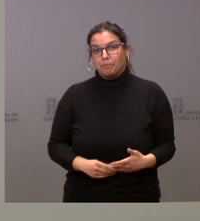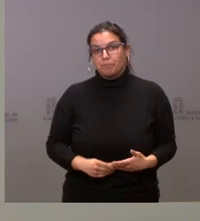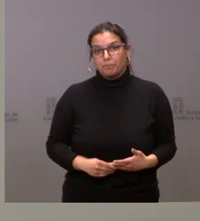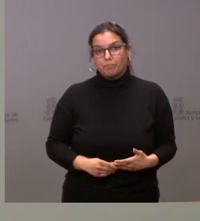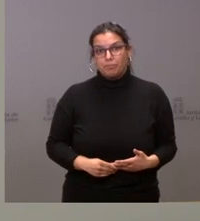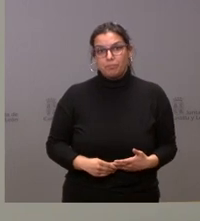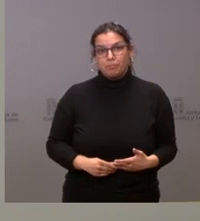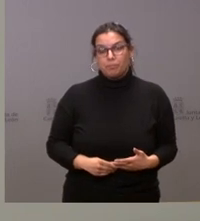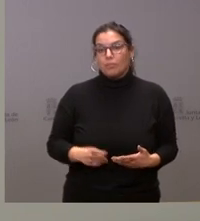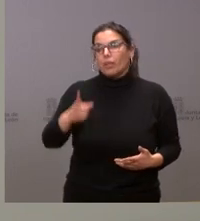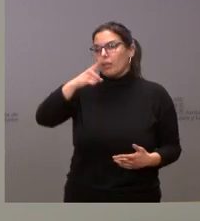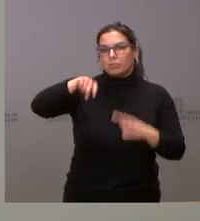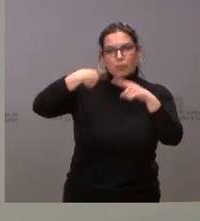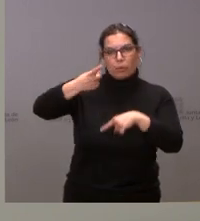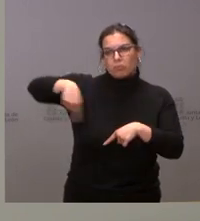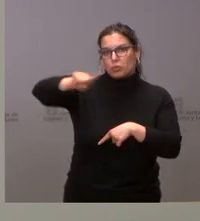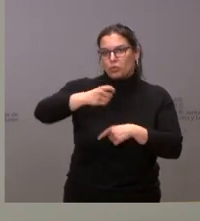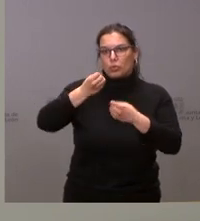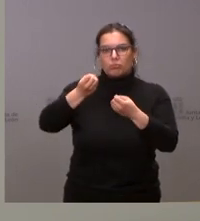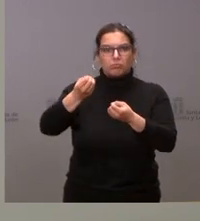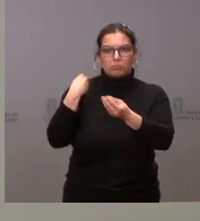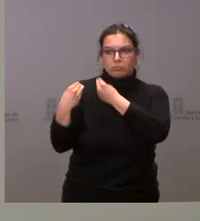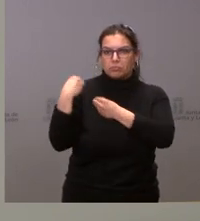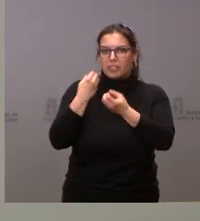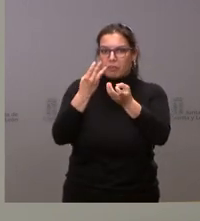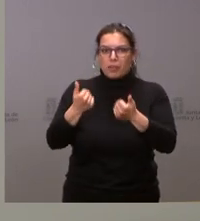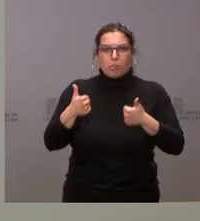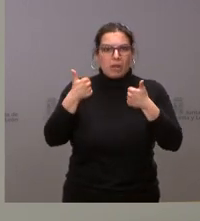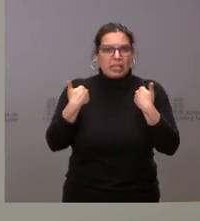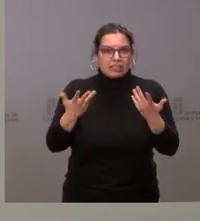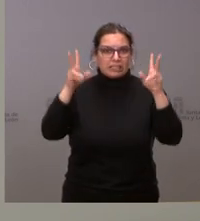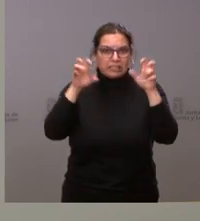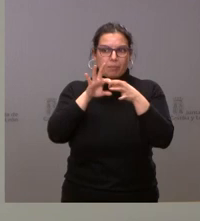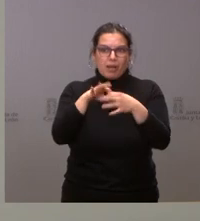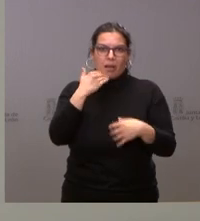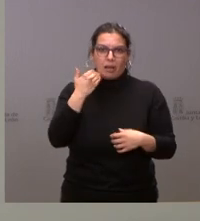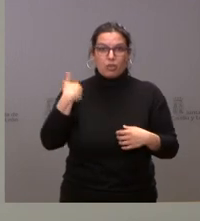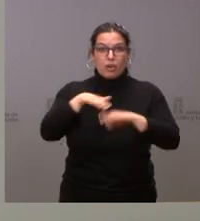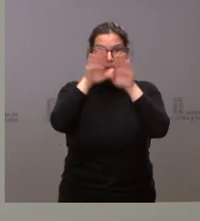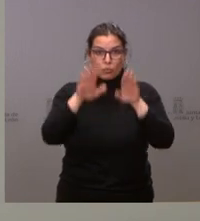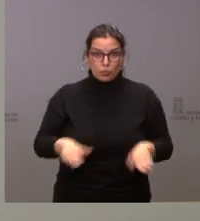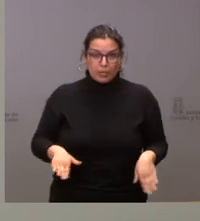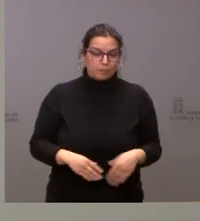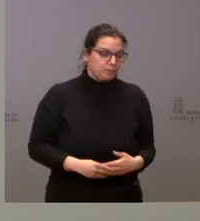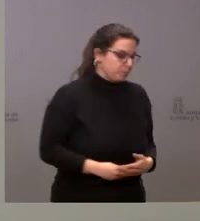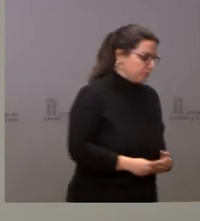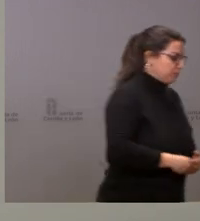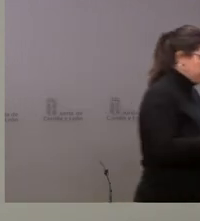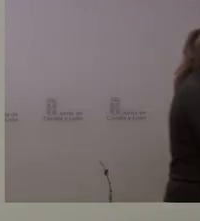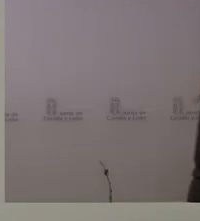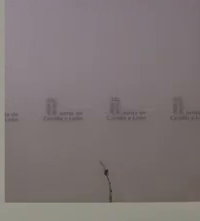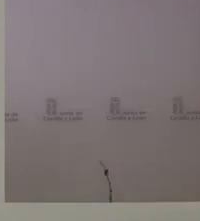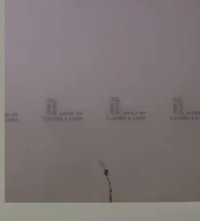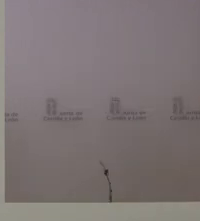perjuicio de estar a su disposición para cualquier información adicional sobre este asunto. para concluir, la